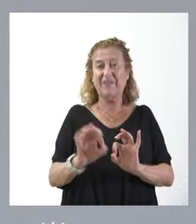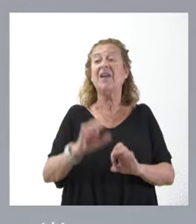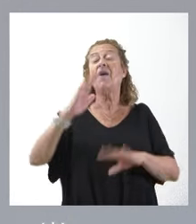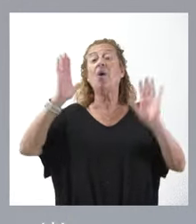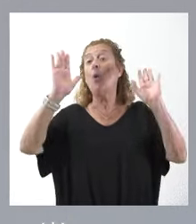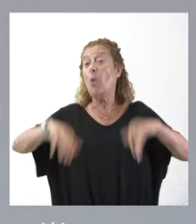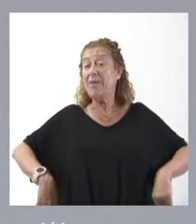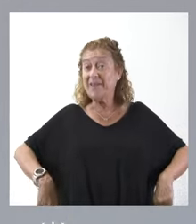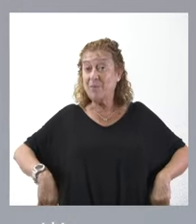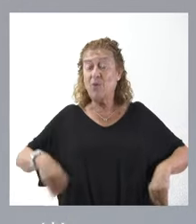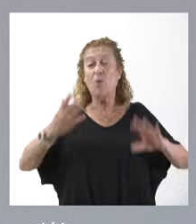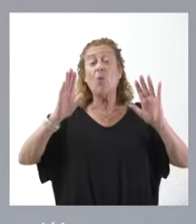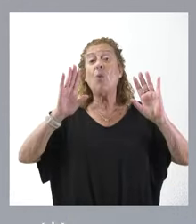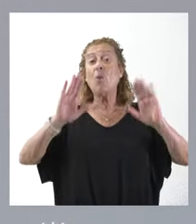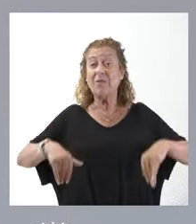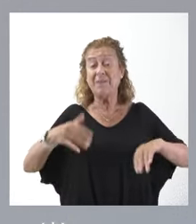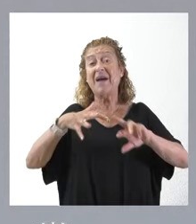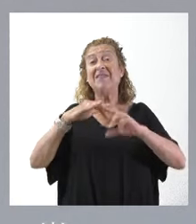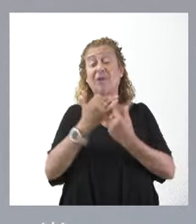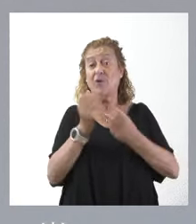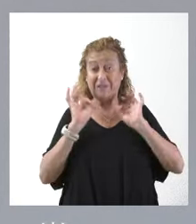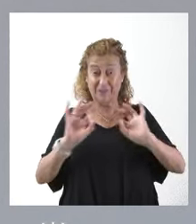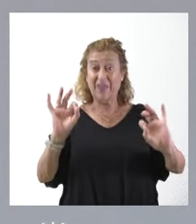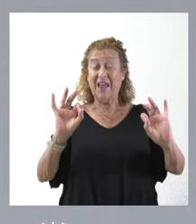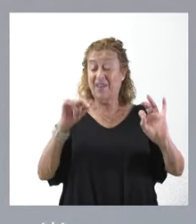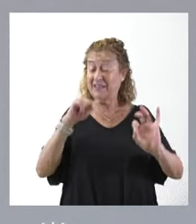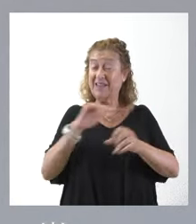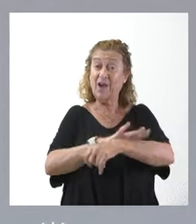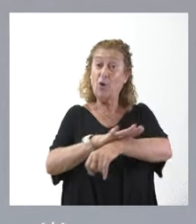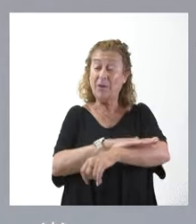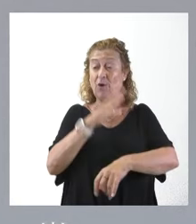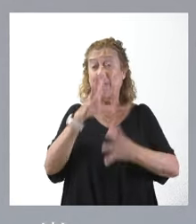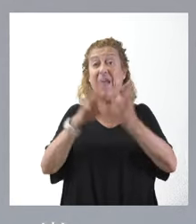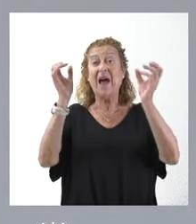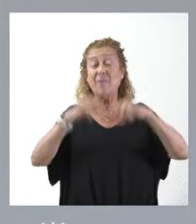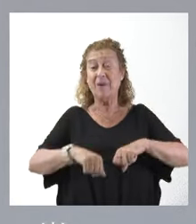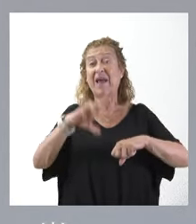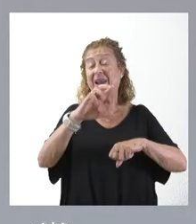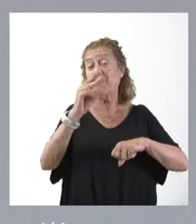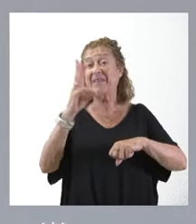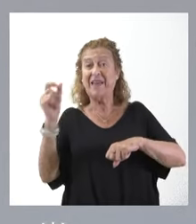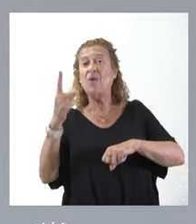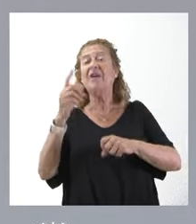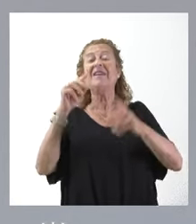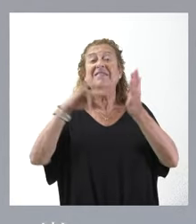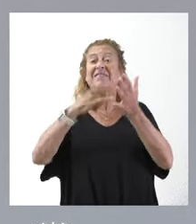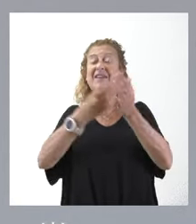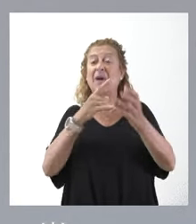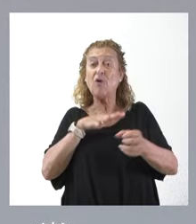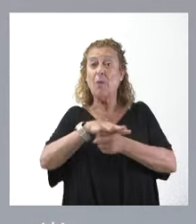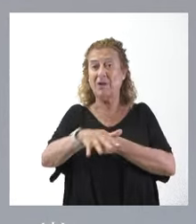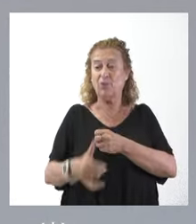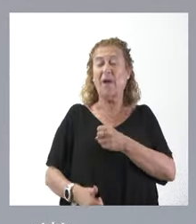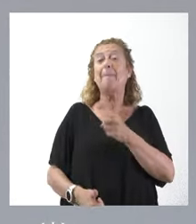por último, la última circunstancia especial de este Gobierno para aprobar las RPTs es buscar un sistema de cobertura más